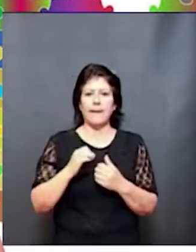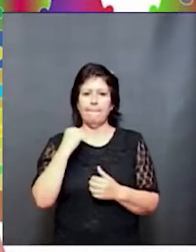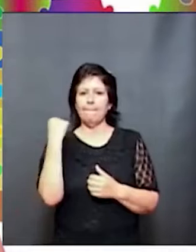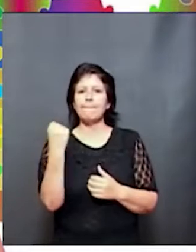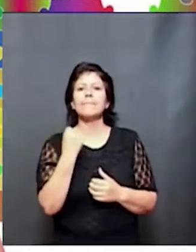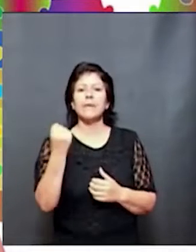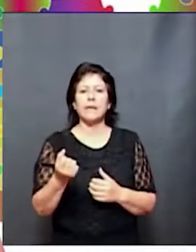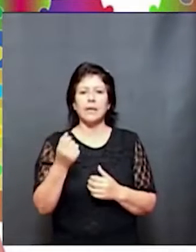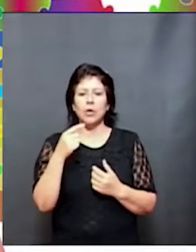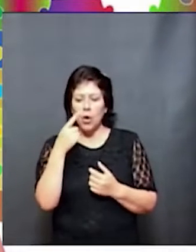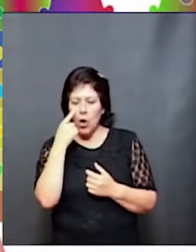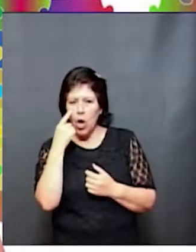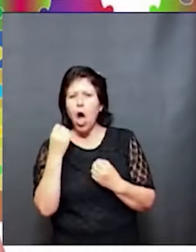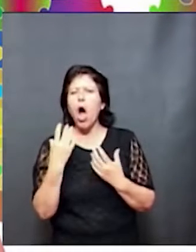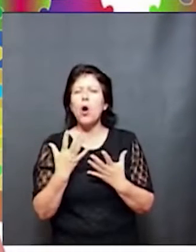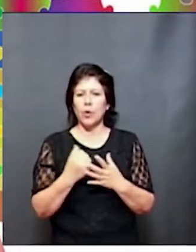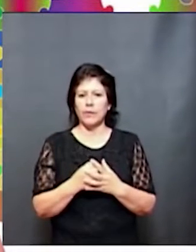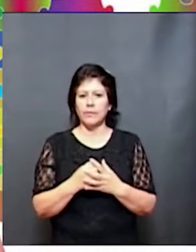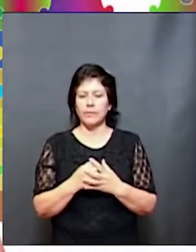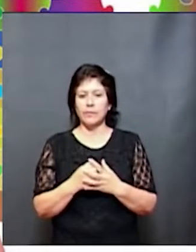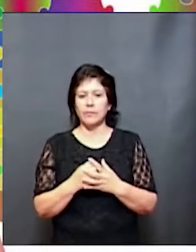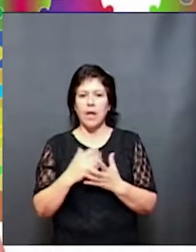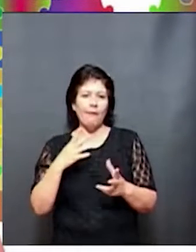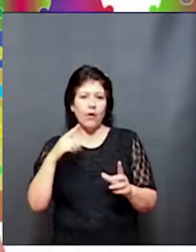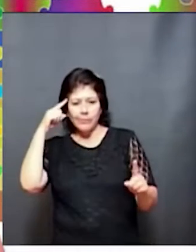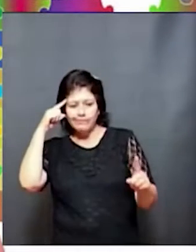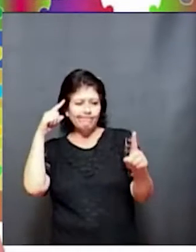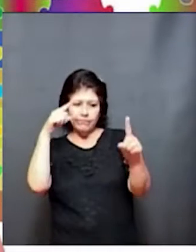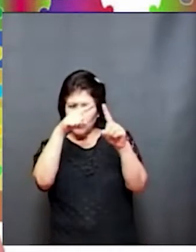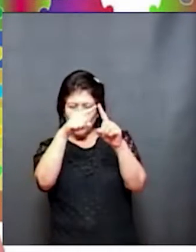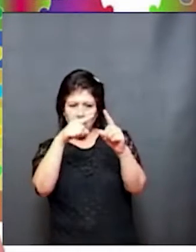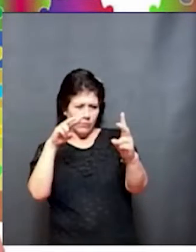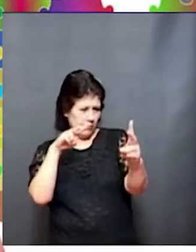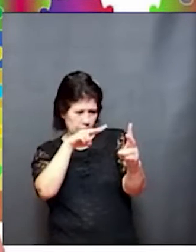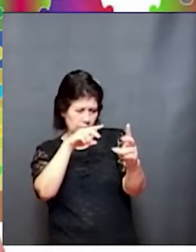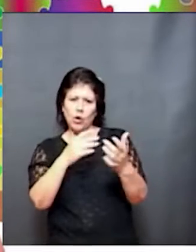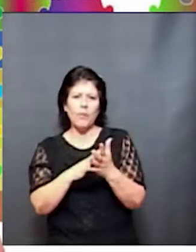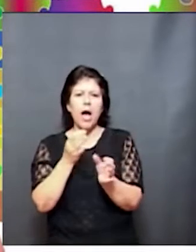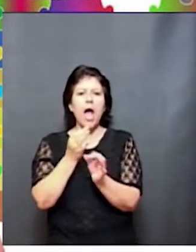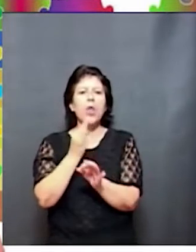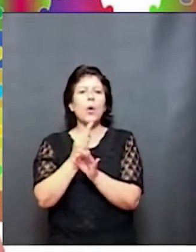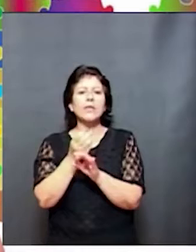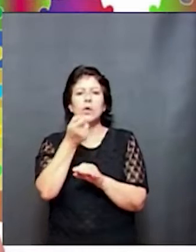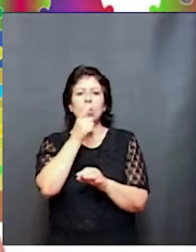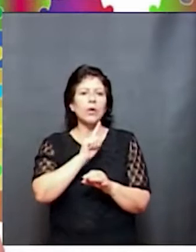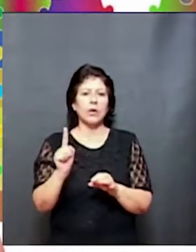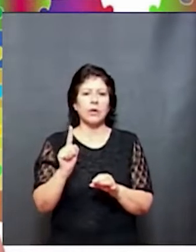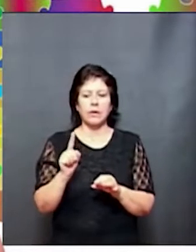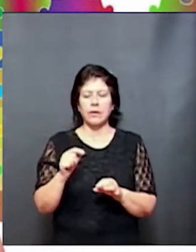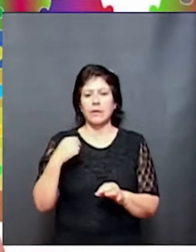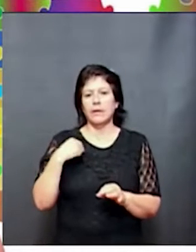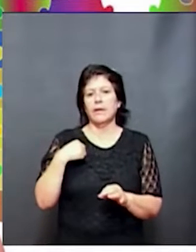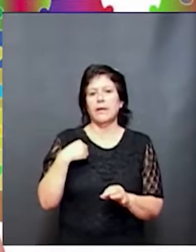conocer algunos aspectos desde nuestra mirada, desde lo que es la educación. Y bueno, también yo voy a hacer referencia, porque mi